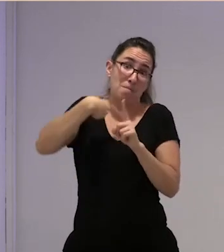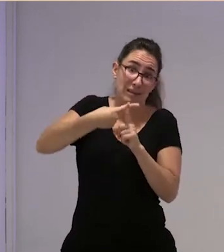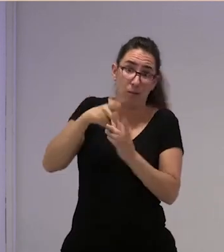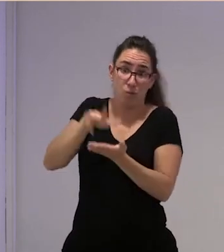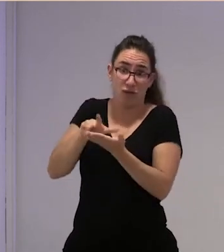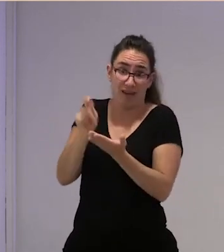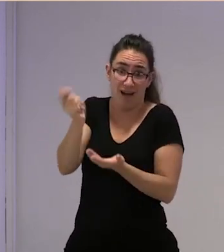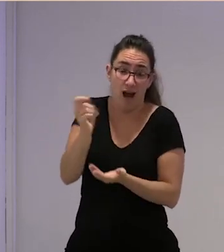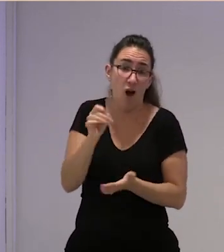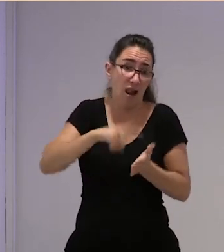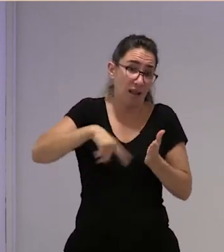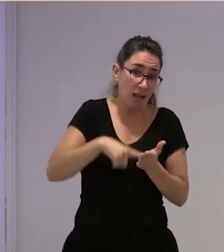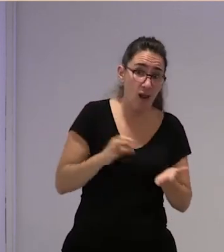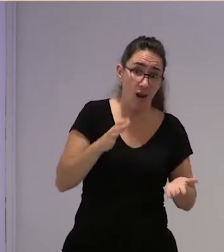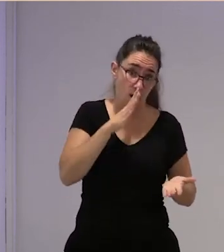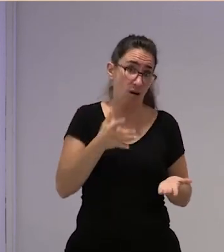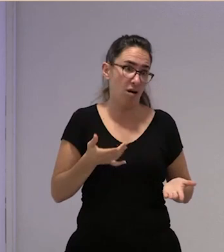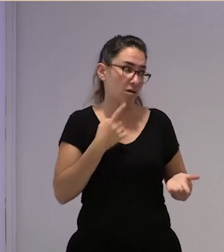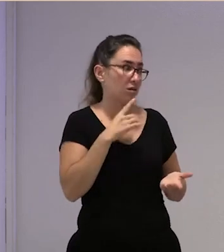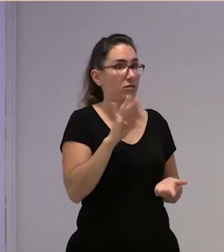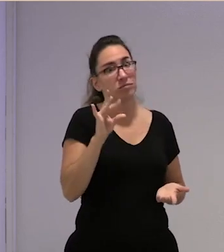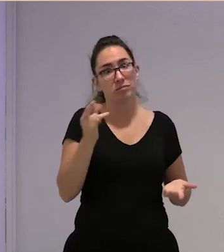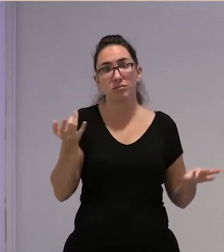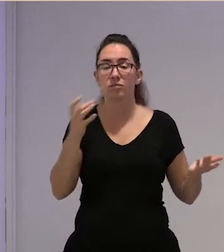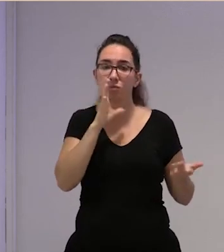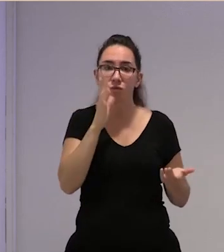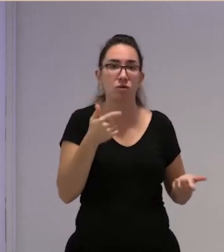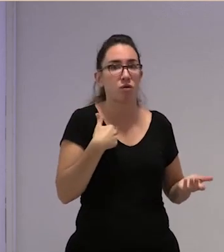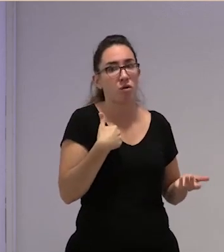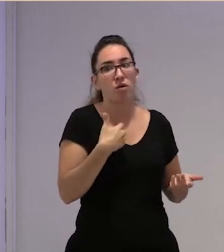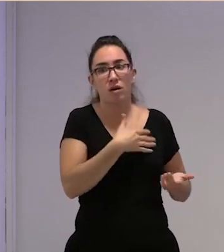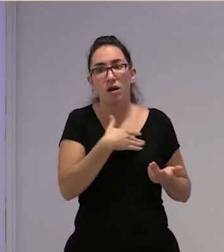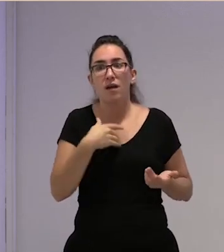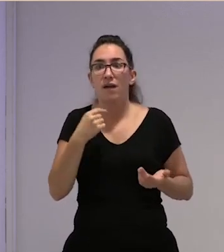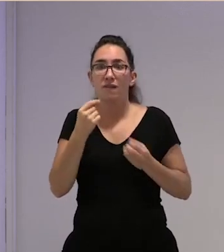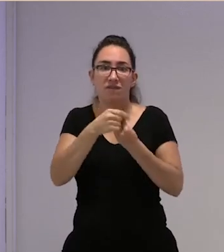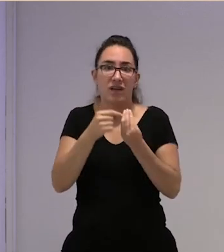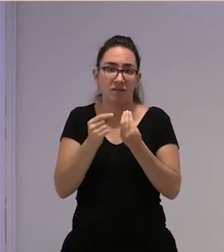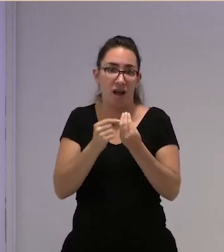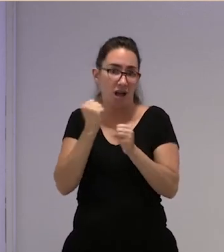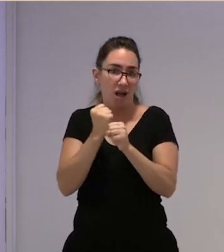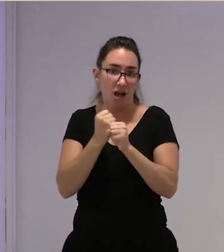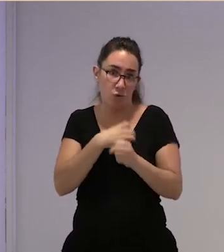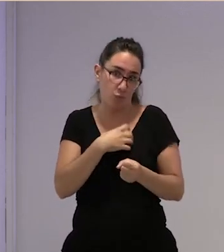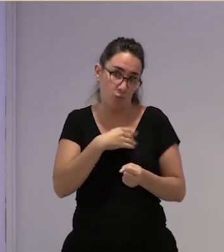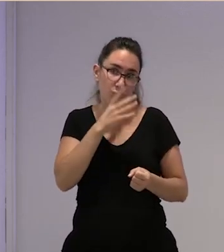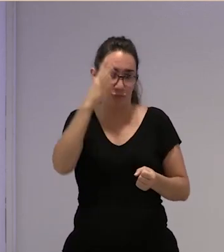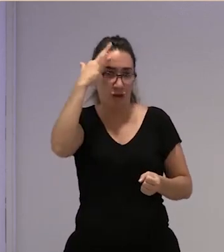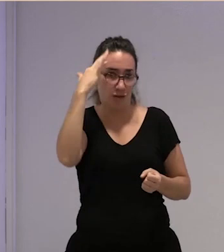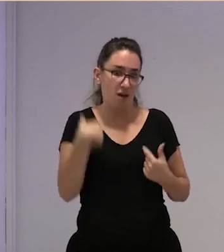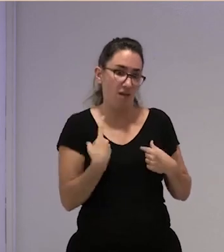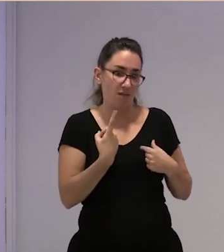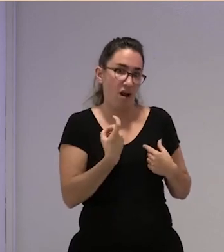el alquiler yo con dos líneas y si podéis trabajar las empresas de Huelva imagínate entonces que ocurre pues que